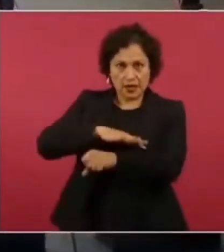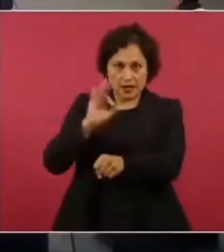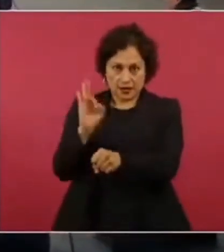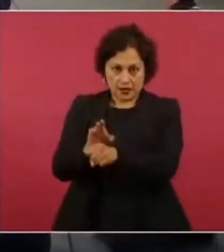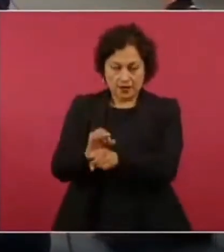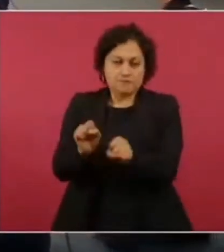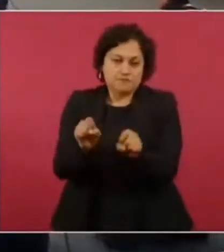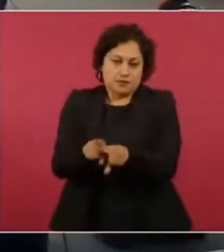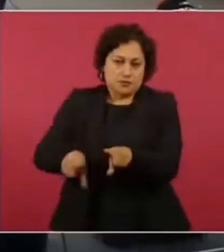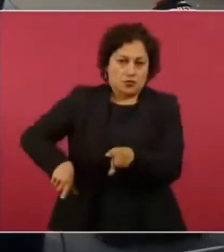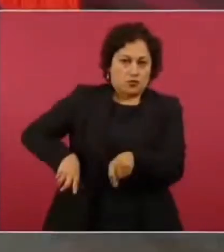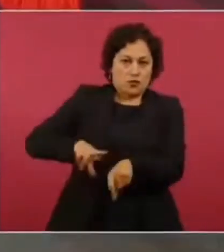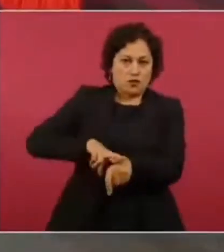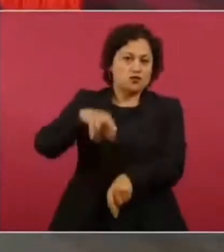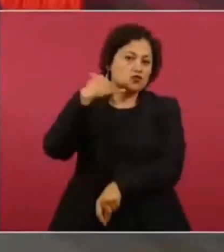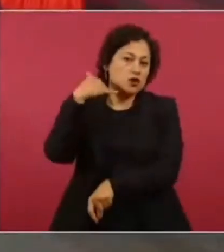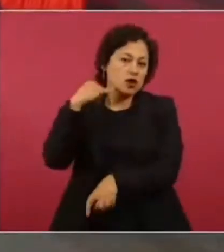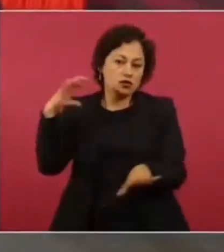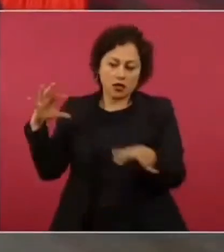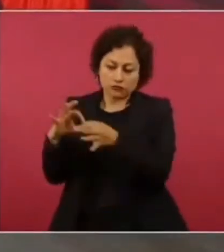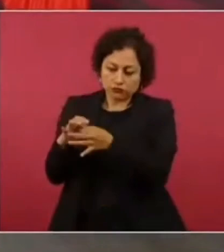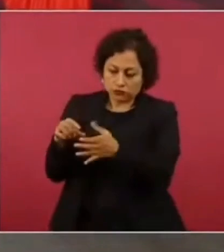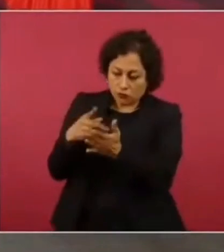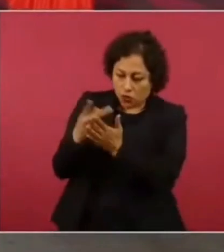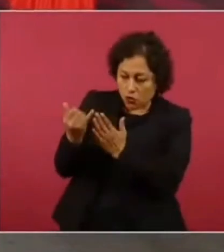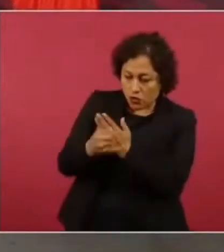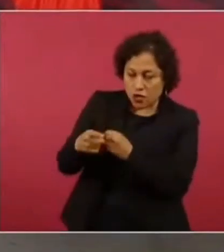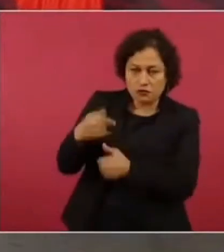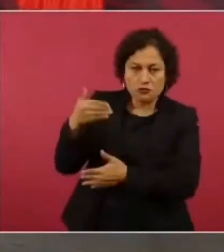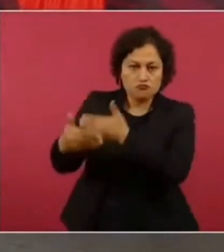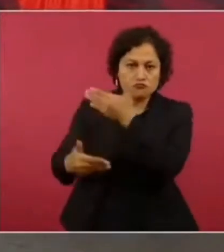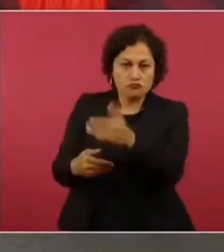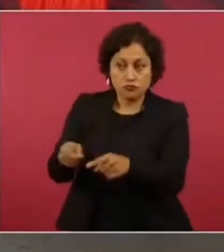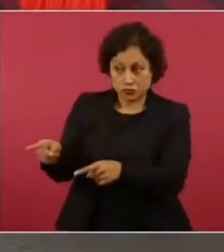Yucatán. Se ha avanzado bastante. No sé si tú quieras explicar.